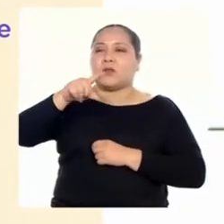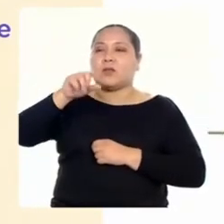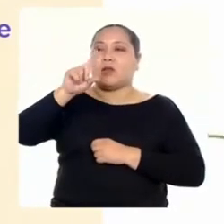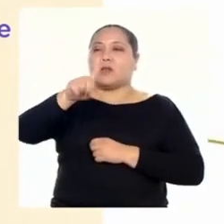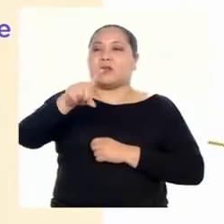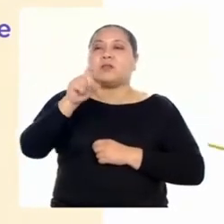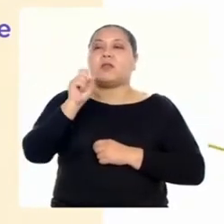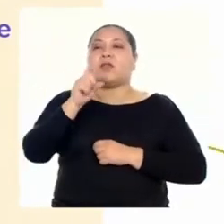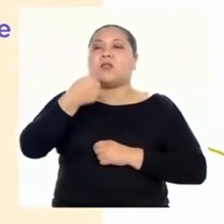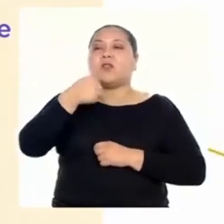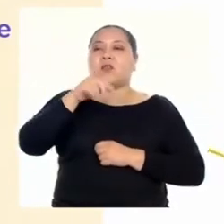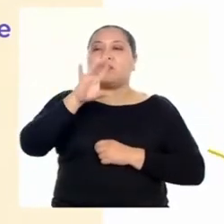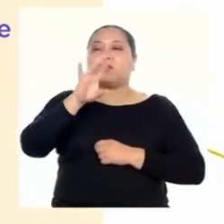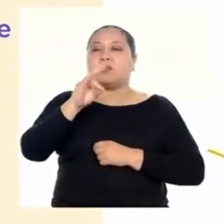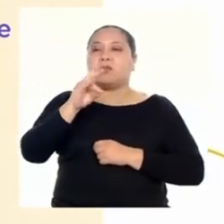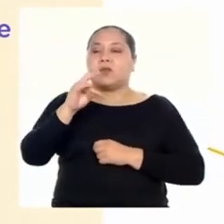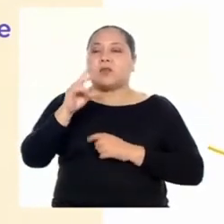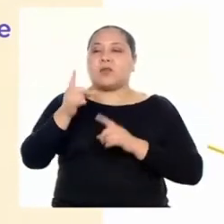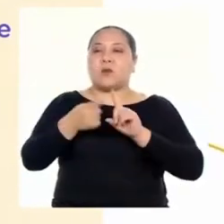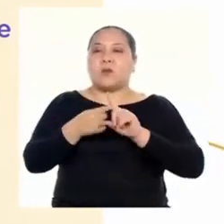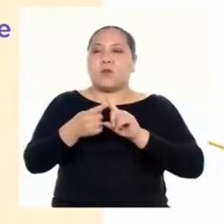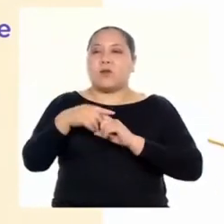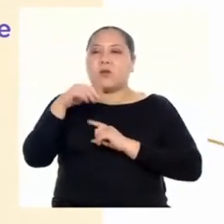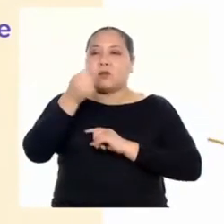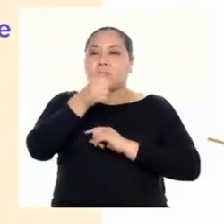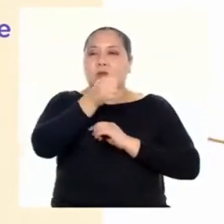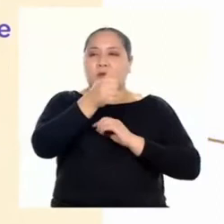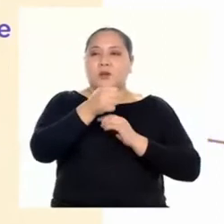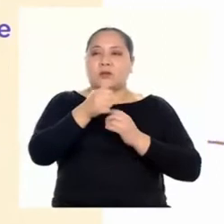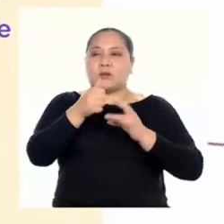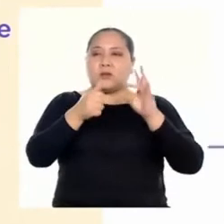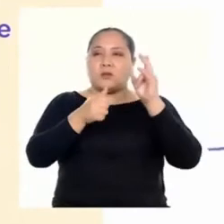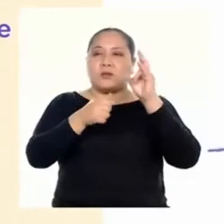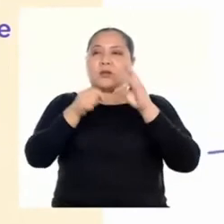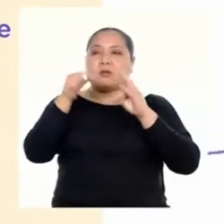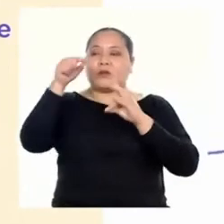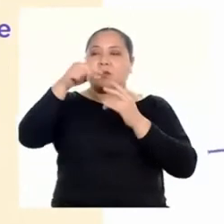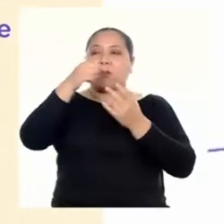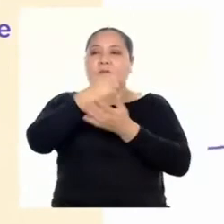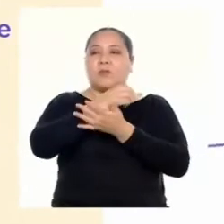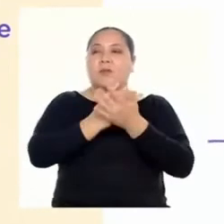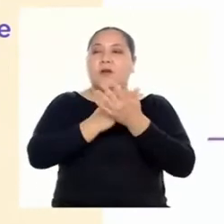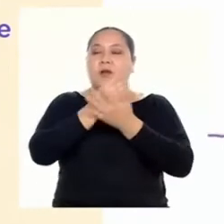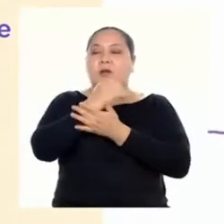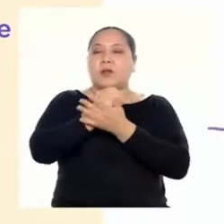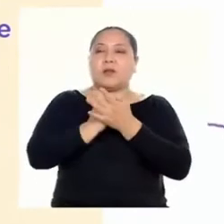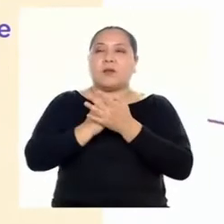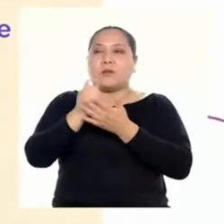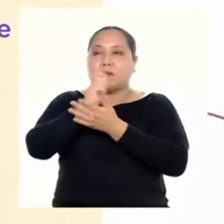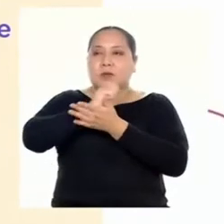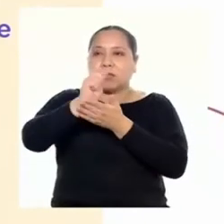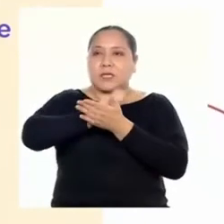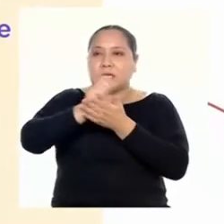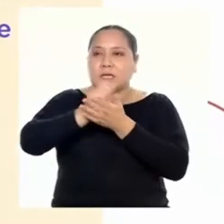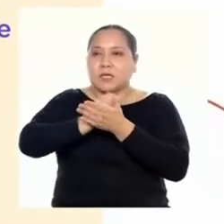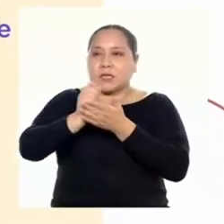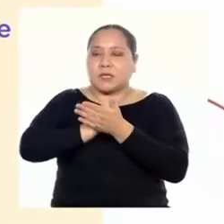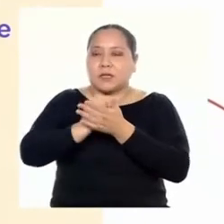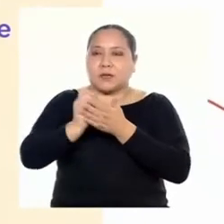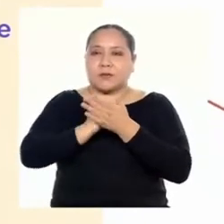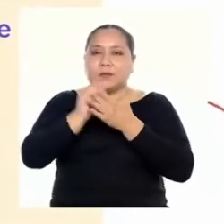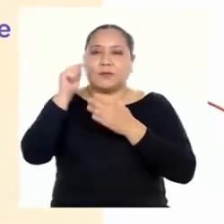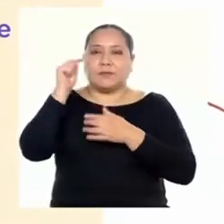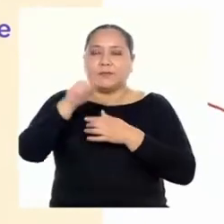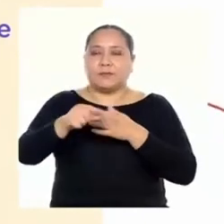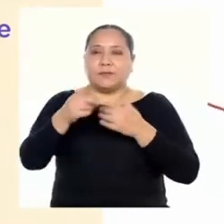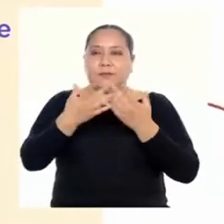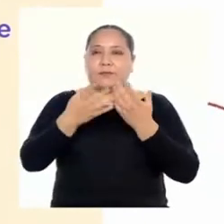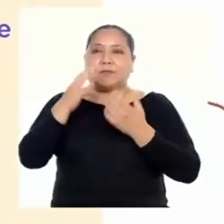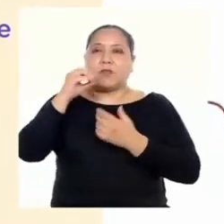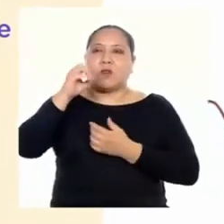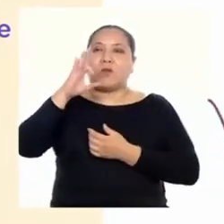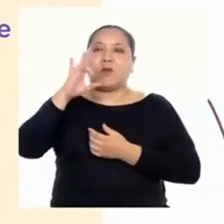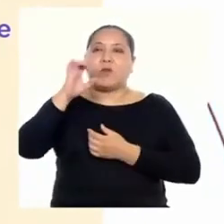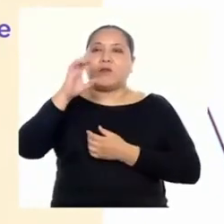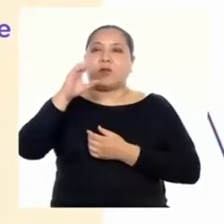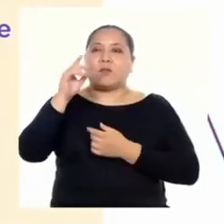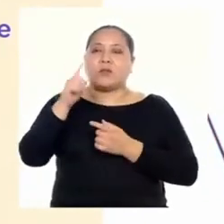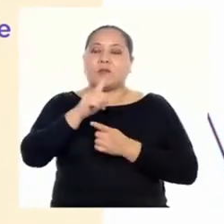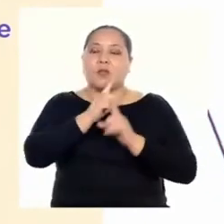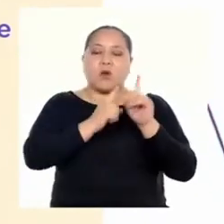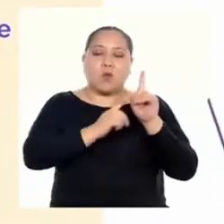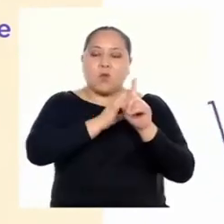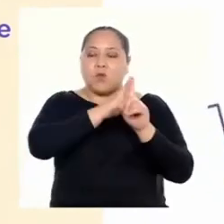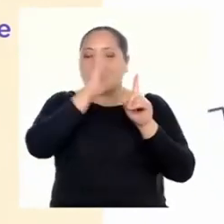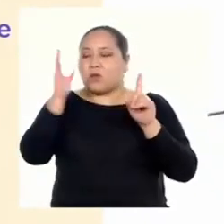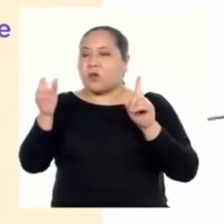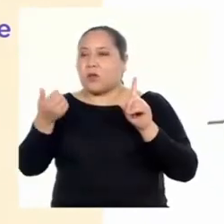elevado a la séptima. Pero, por la condición para escribir en notación científica, el coeficiente debe estar entre